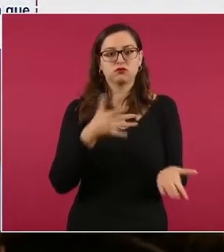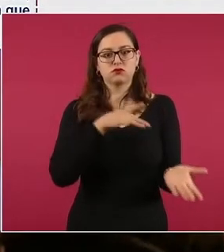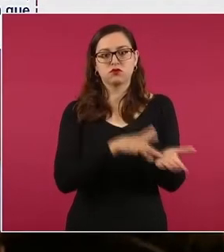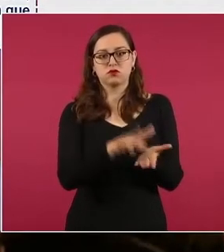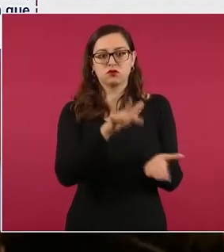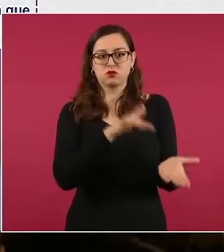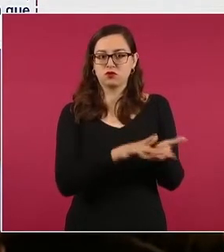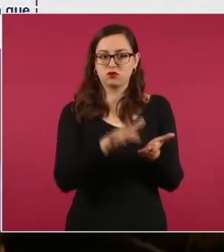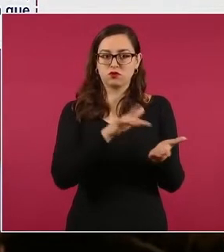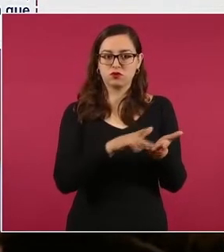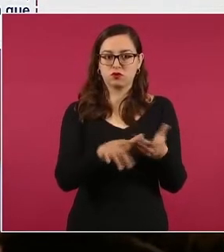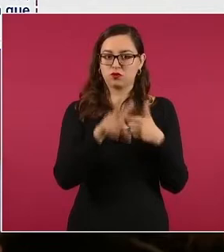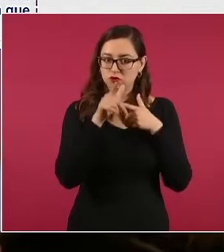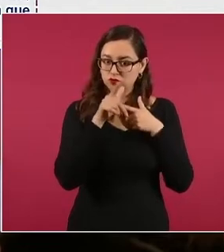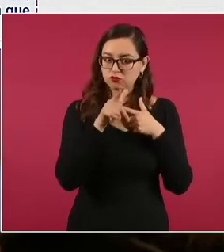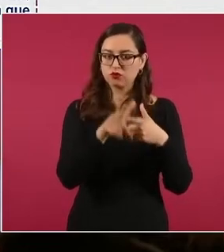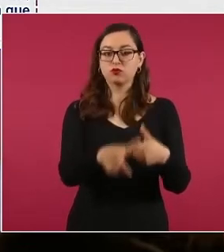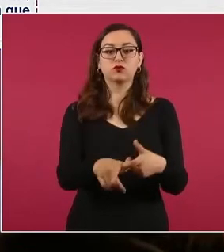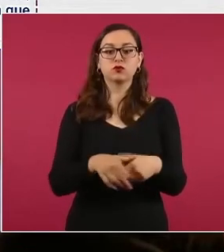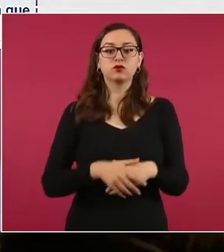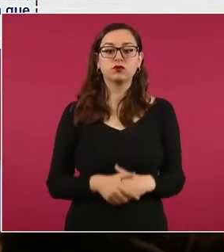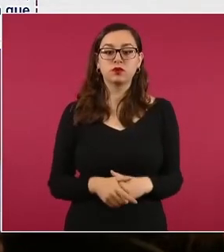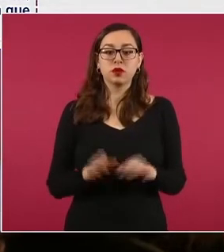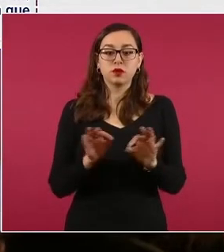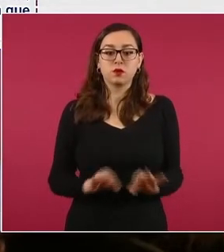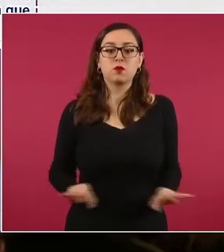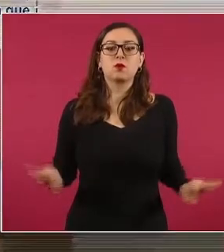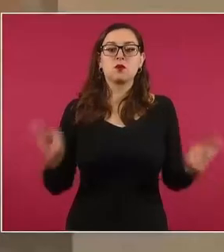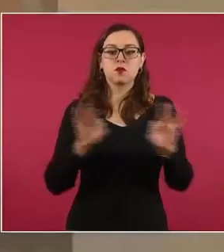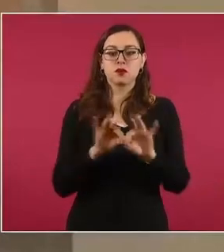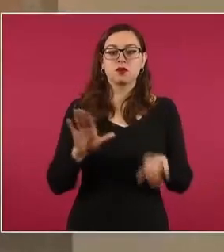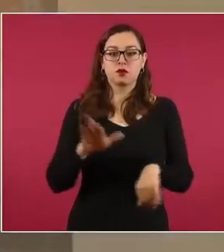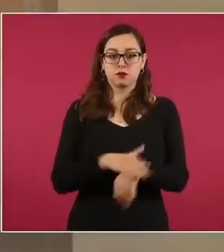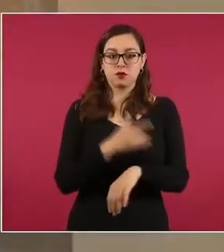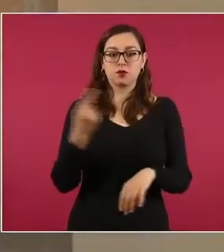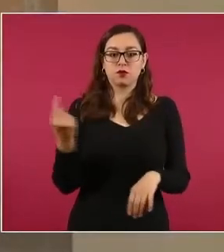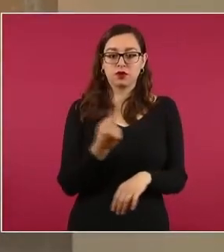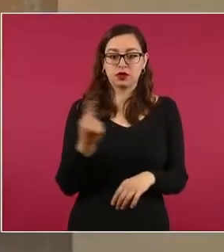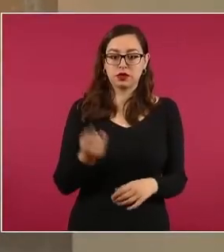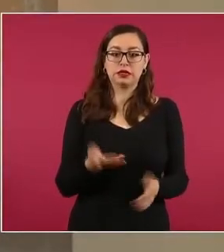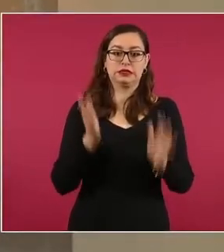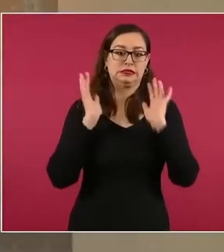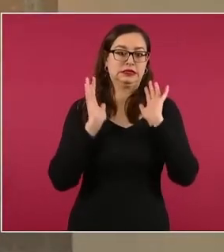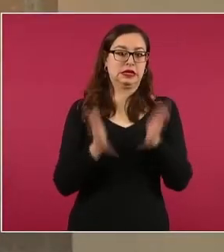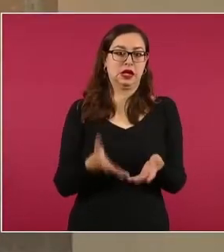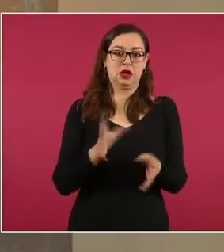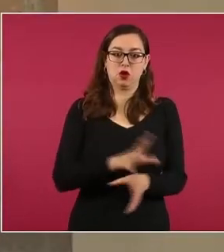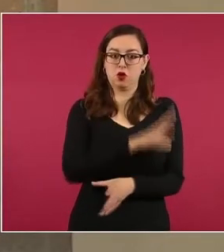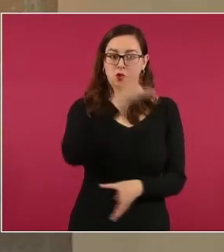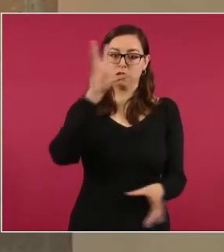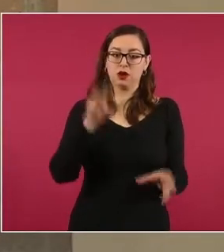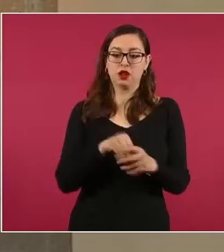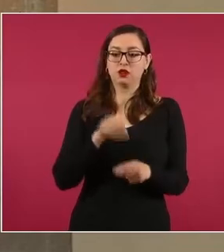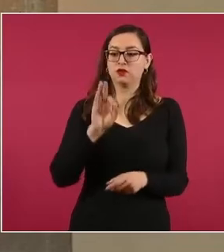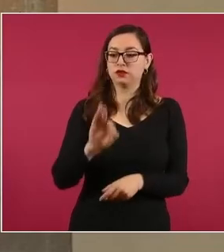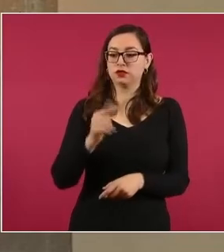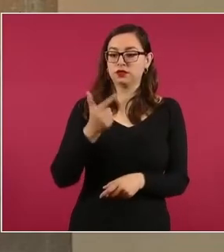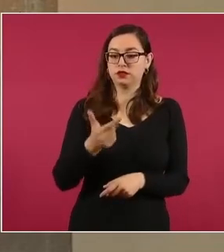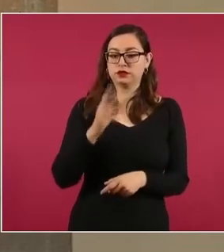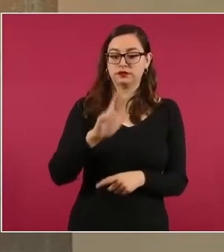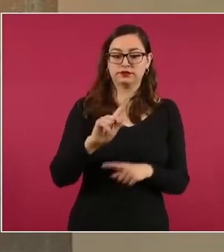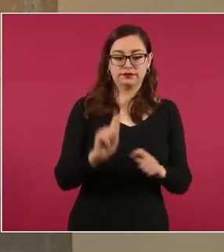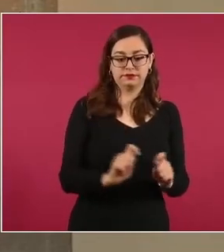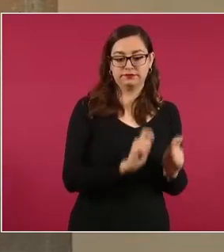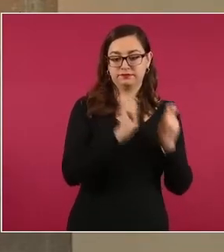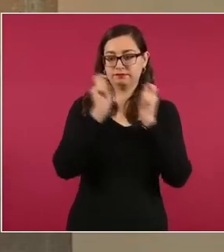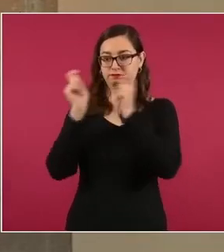correspondientes. Esto es importante, sobre todo porque ya lo tiene plenamente la Fiscalía General de la República y también lo